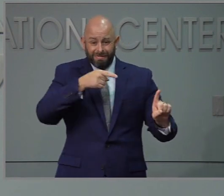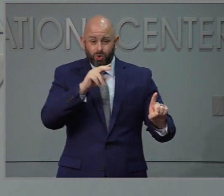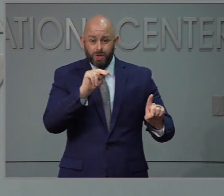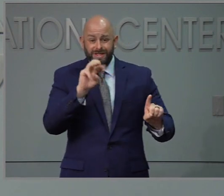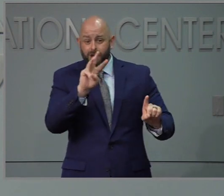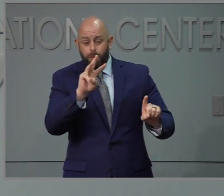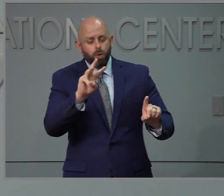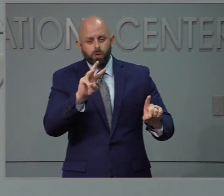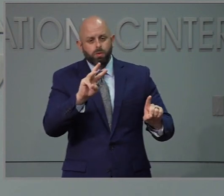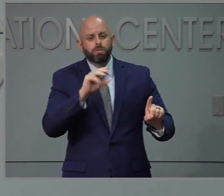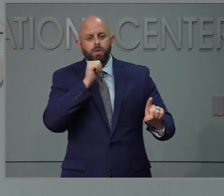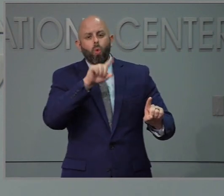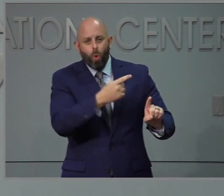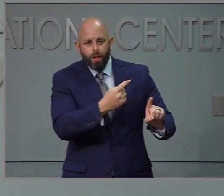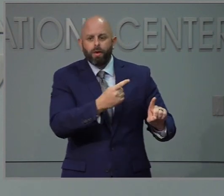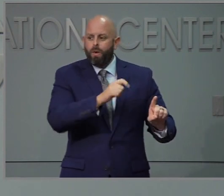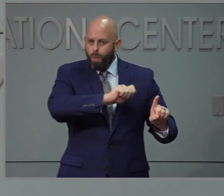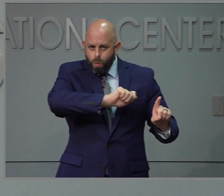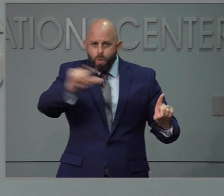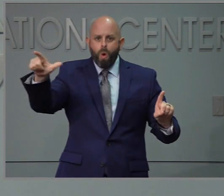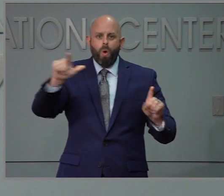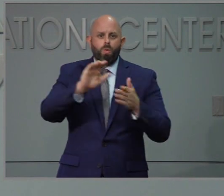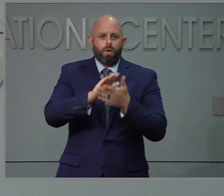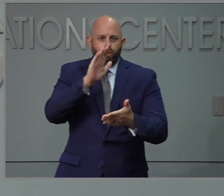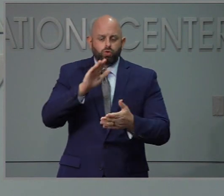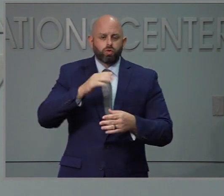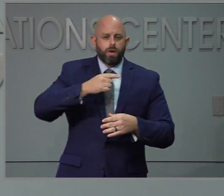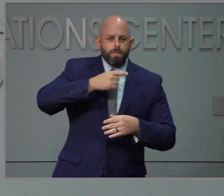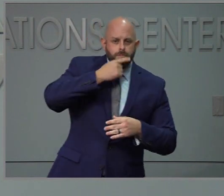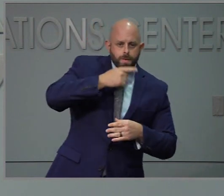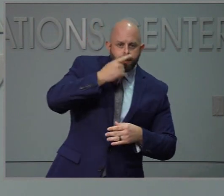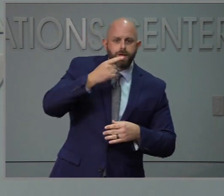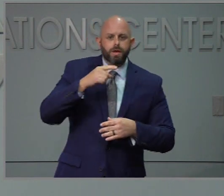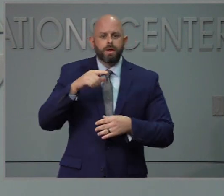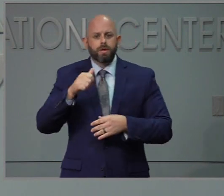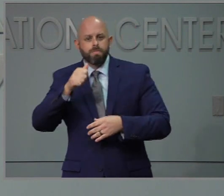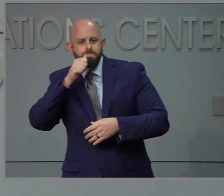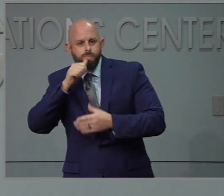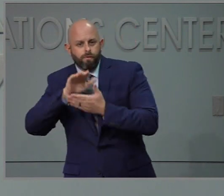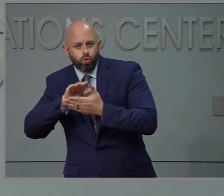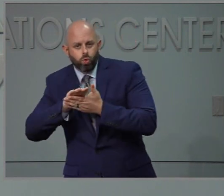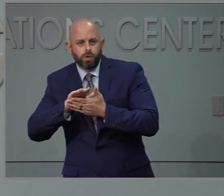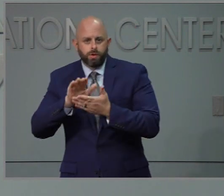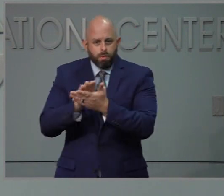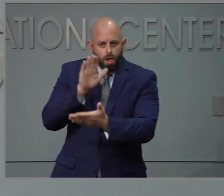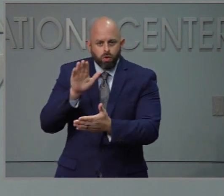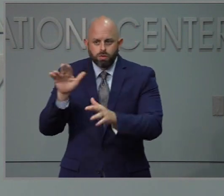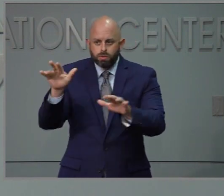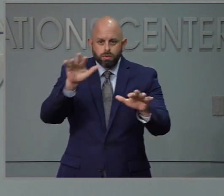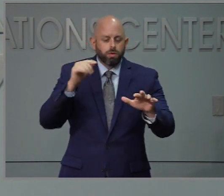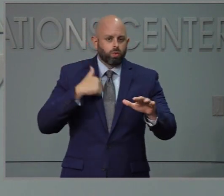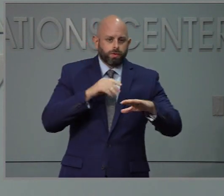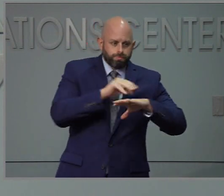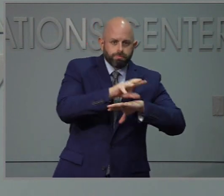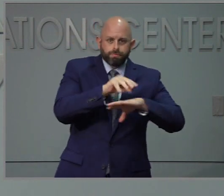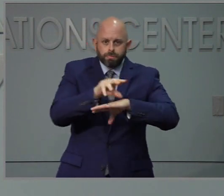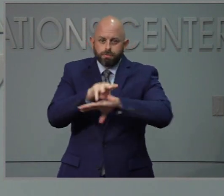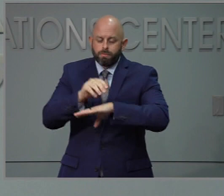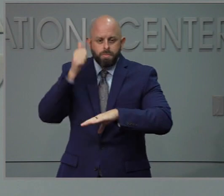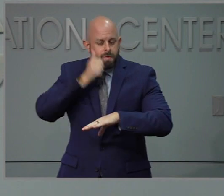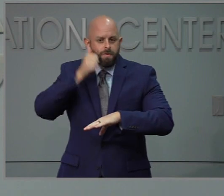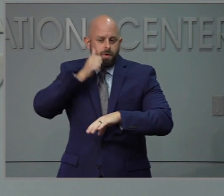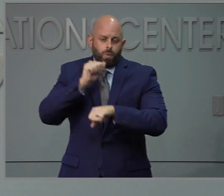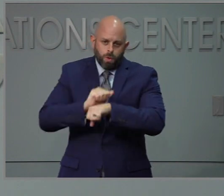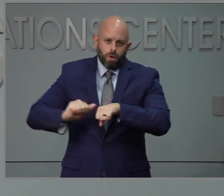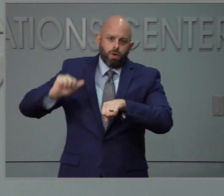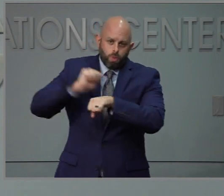educación superior colegios privados públicos universidades de le tenemos las guías tenemos llamadas y